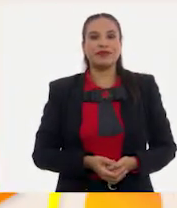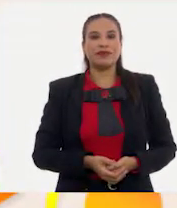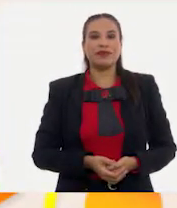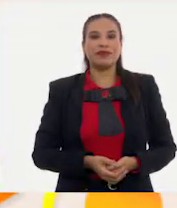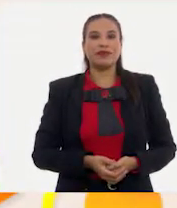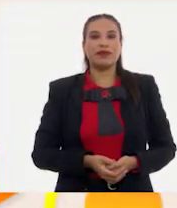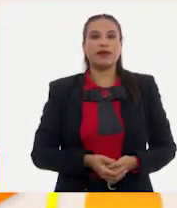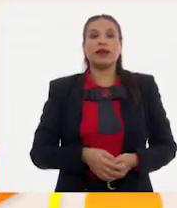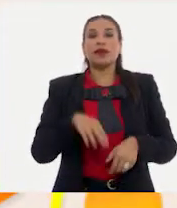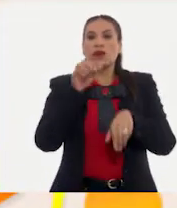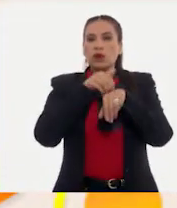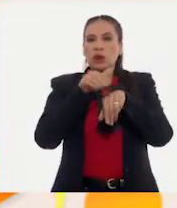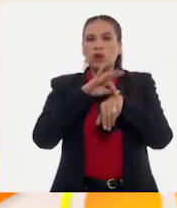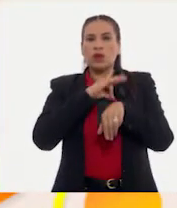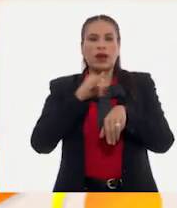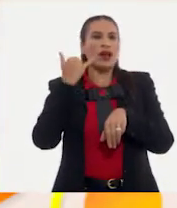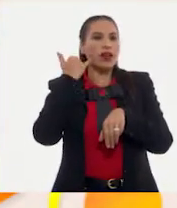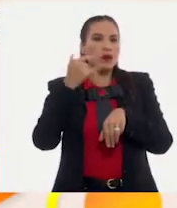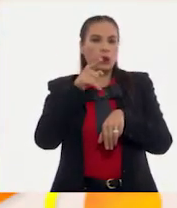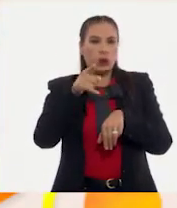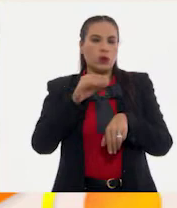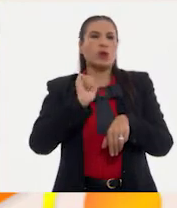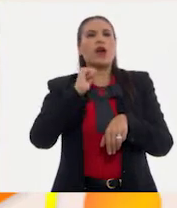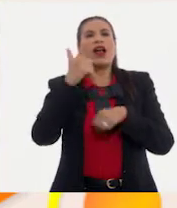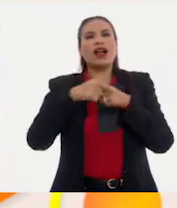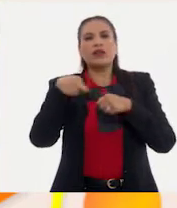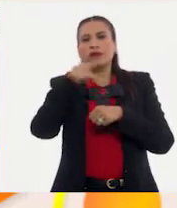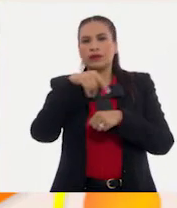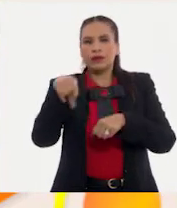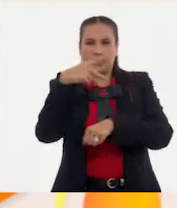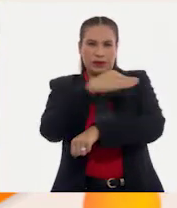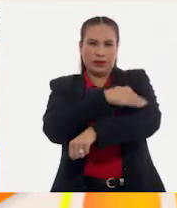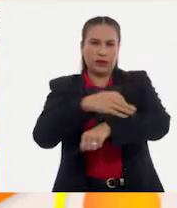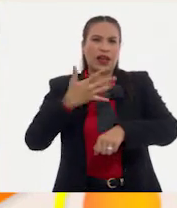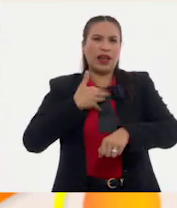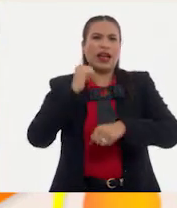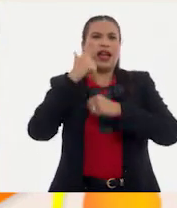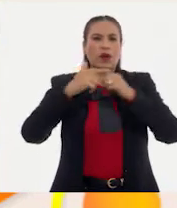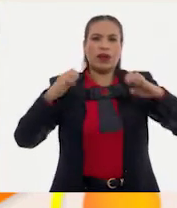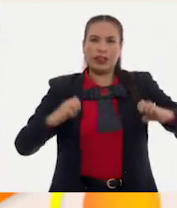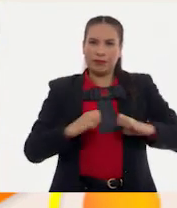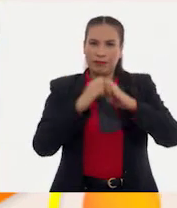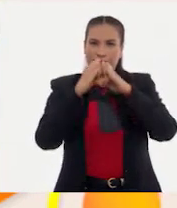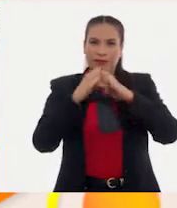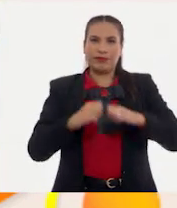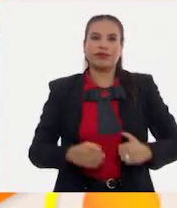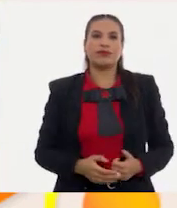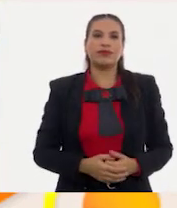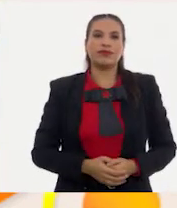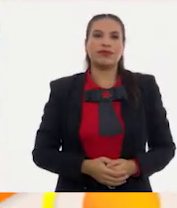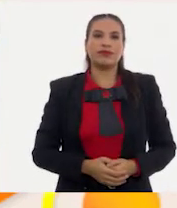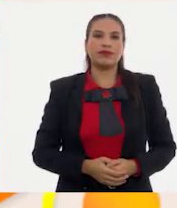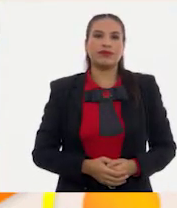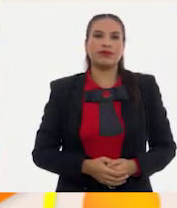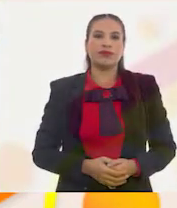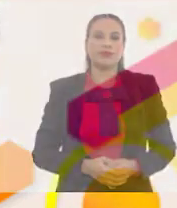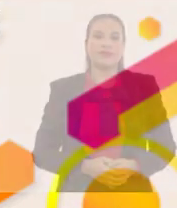A este número puedes llamar cuando tú o alguien cerca de ti tenga una emergencia. ¡Atención!